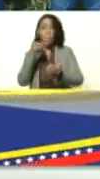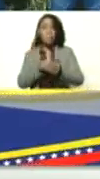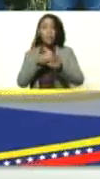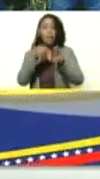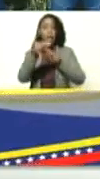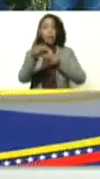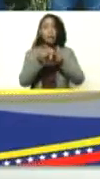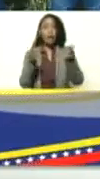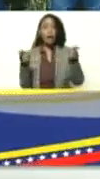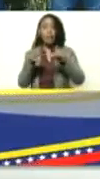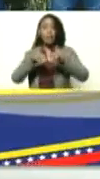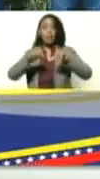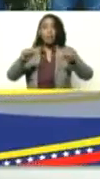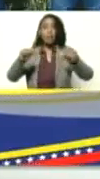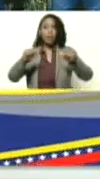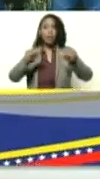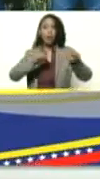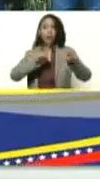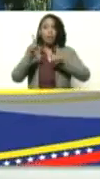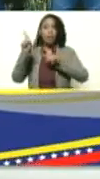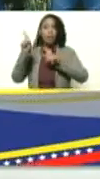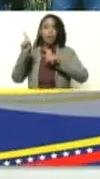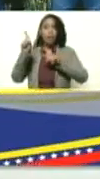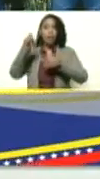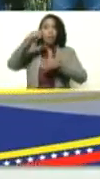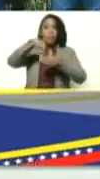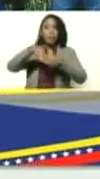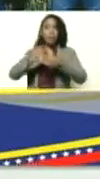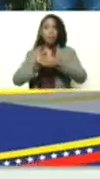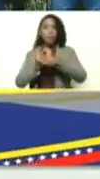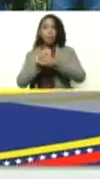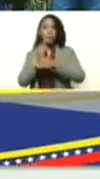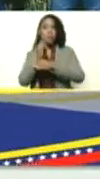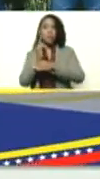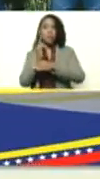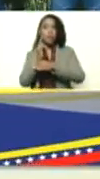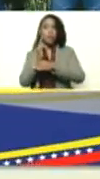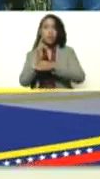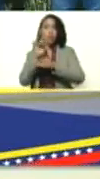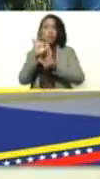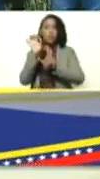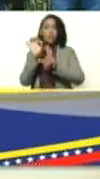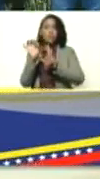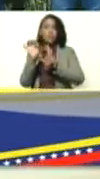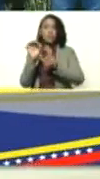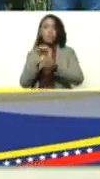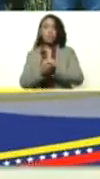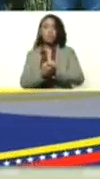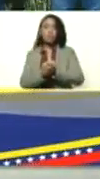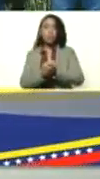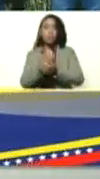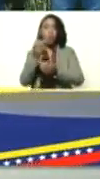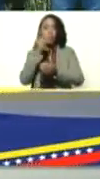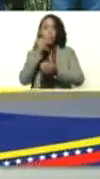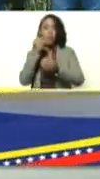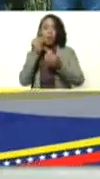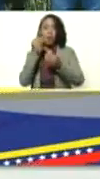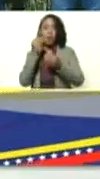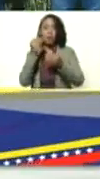de siembra de frijol bayo y proteína vegetal